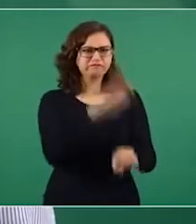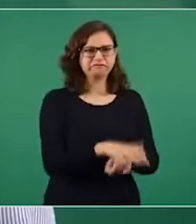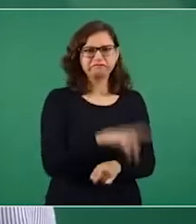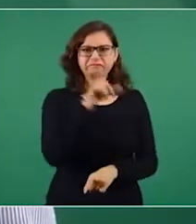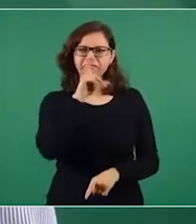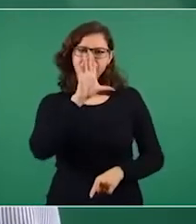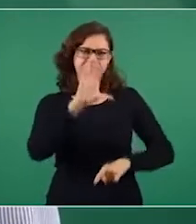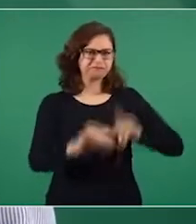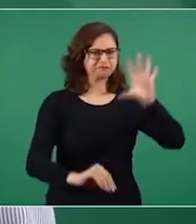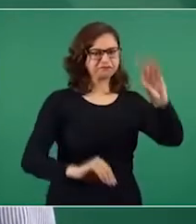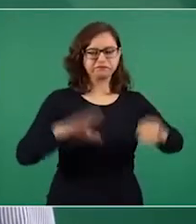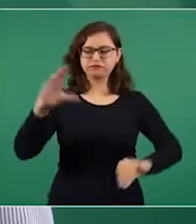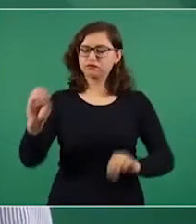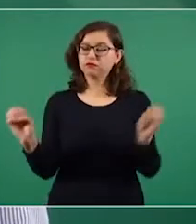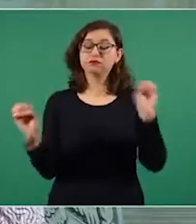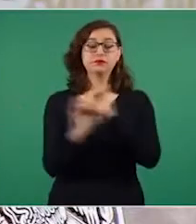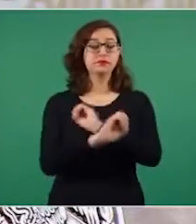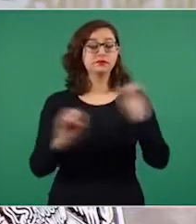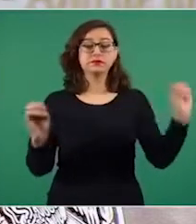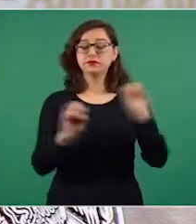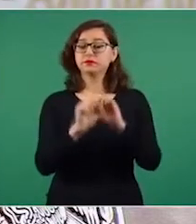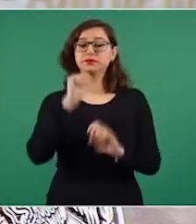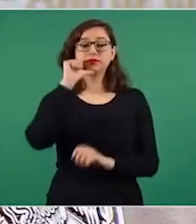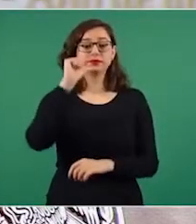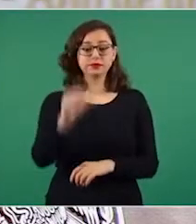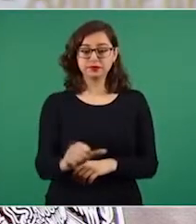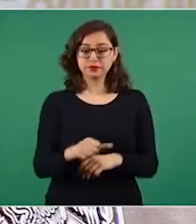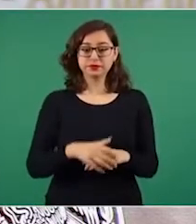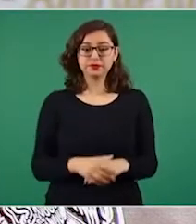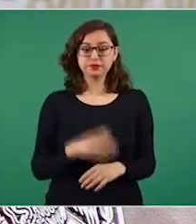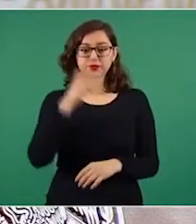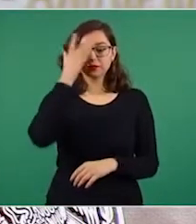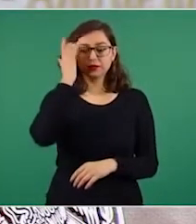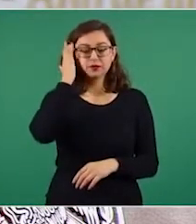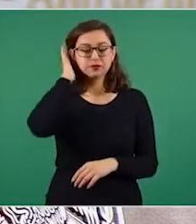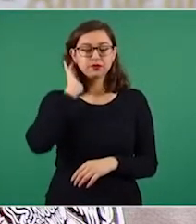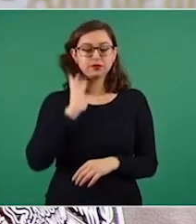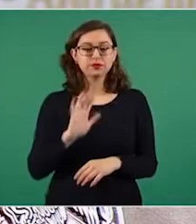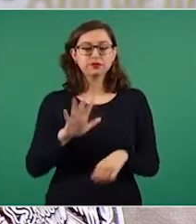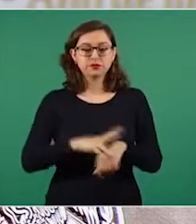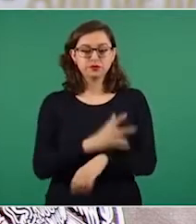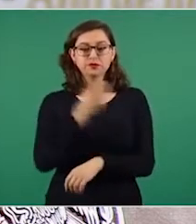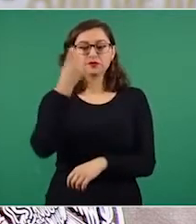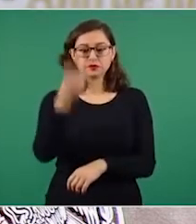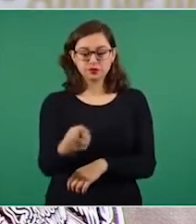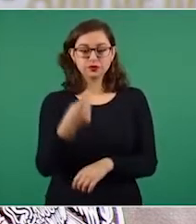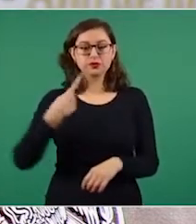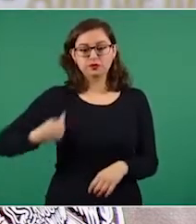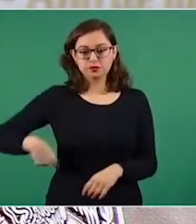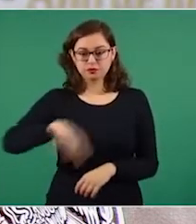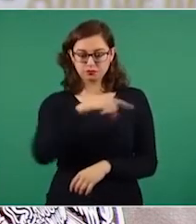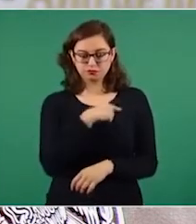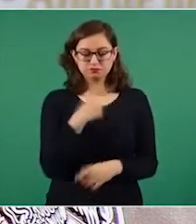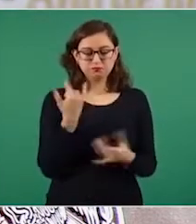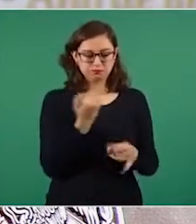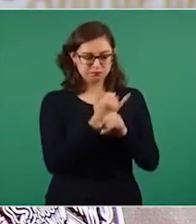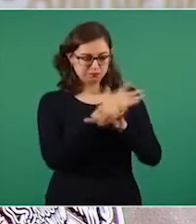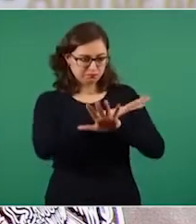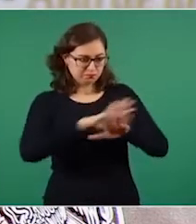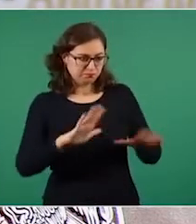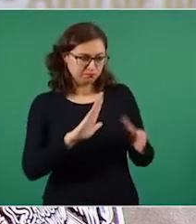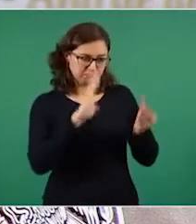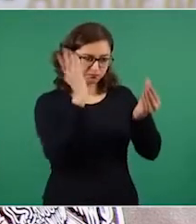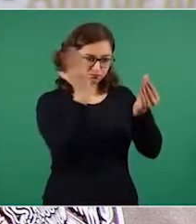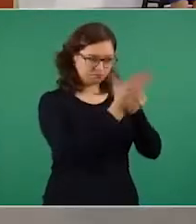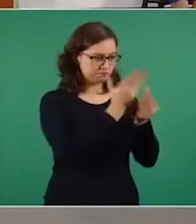periodistas u opositores. Por lo que a este caso atañe, contribuiremos con las autoridades que lleven